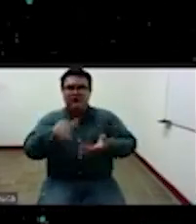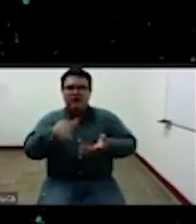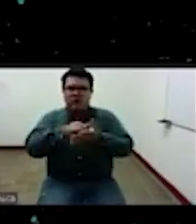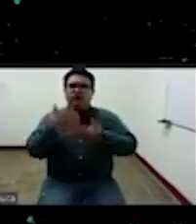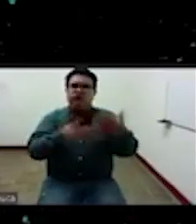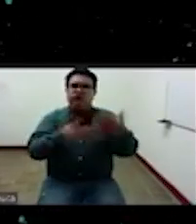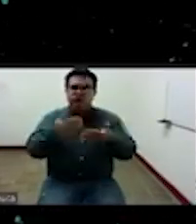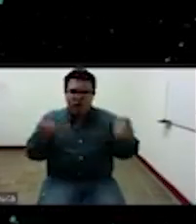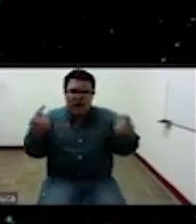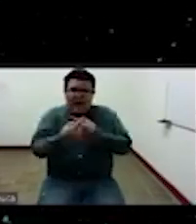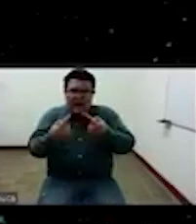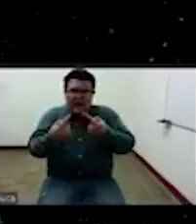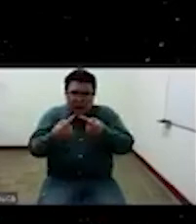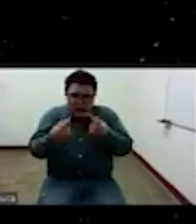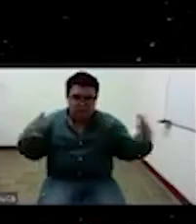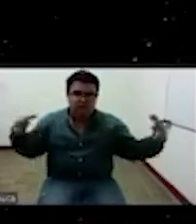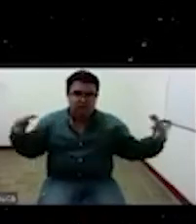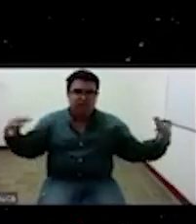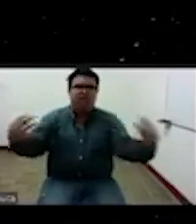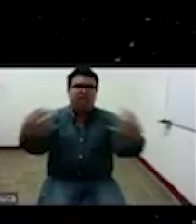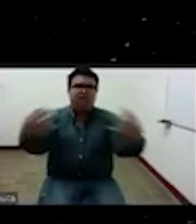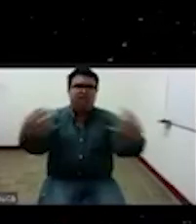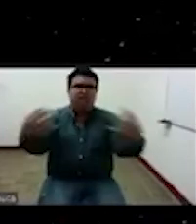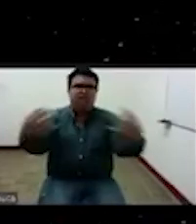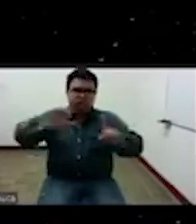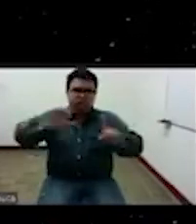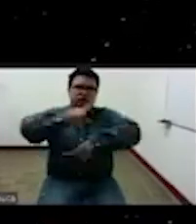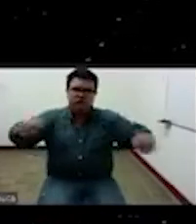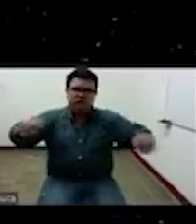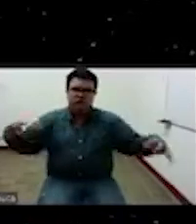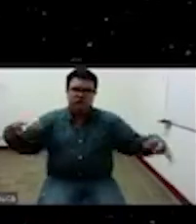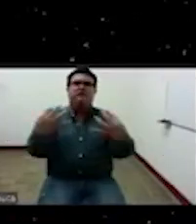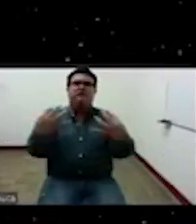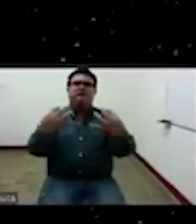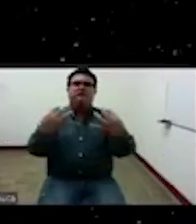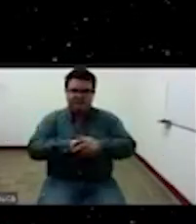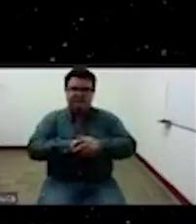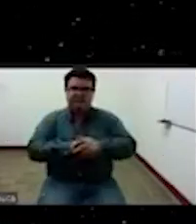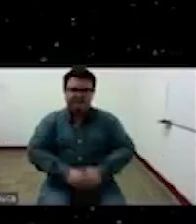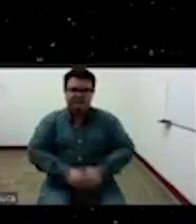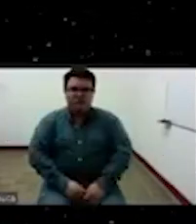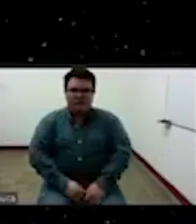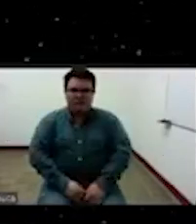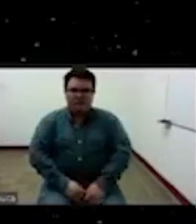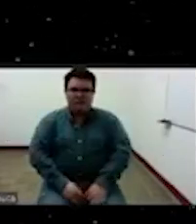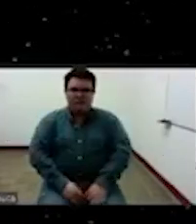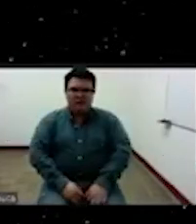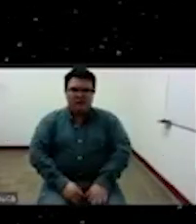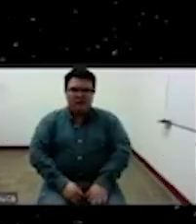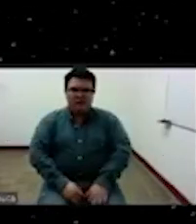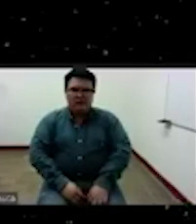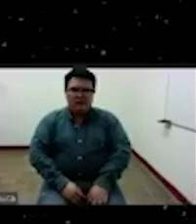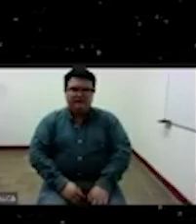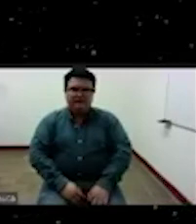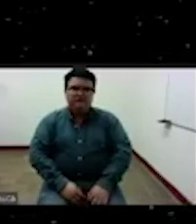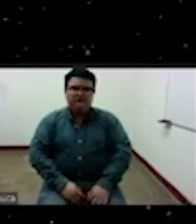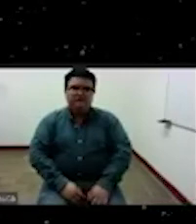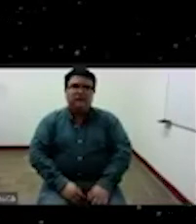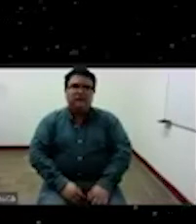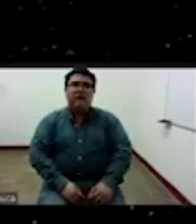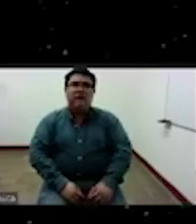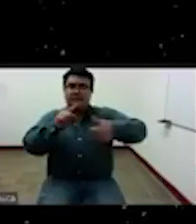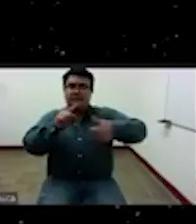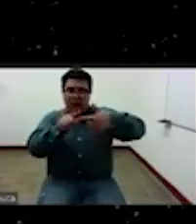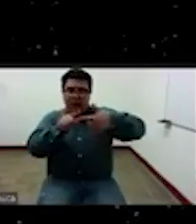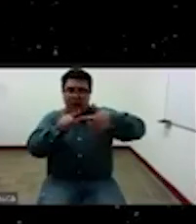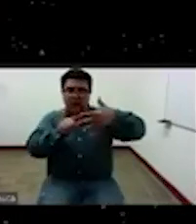un diálogo intercultural por acá eh y si ponemos en práctica estos puntos